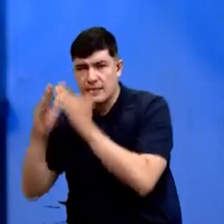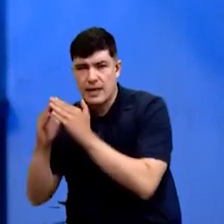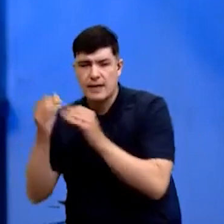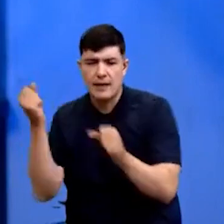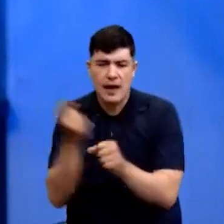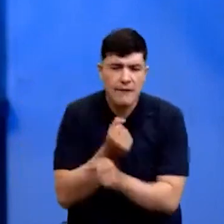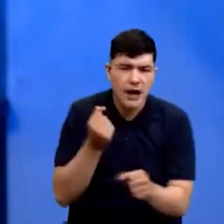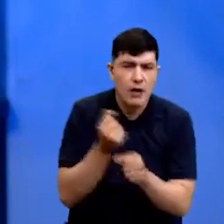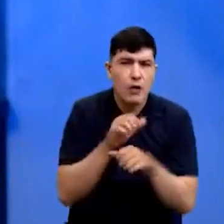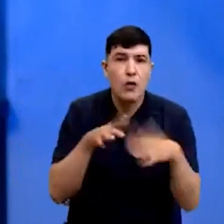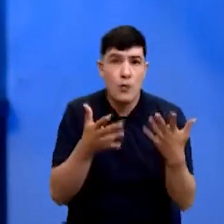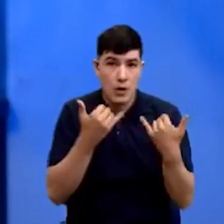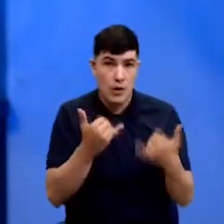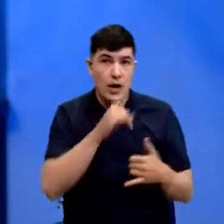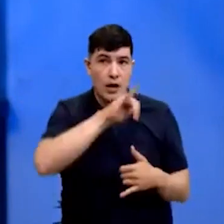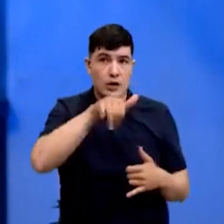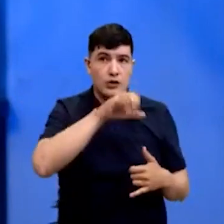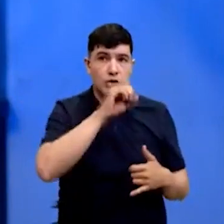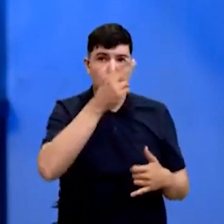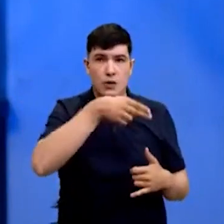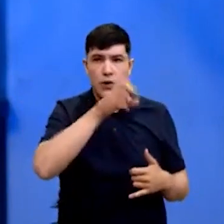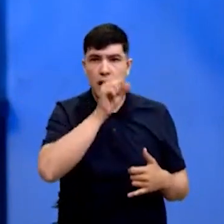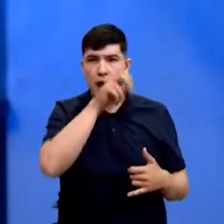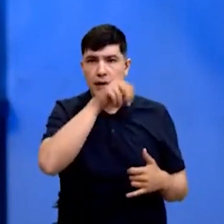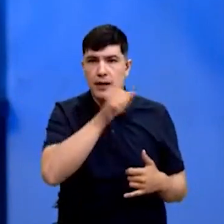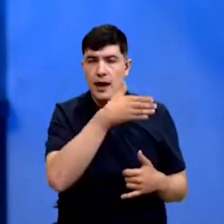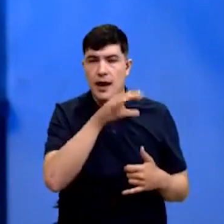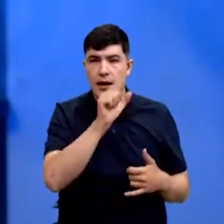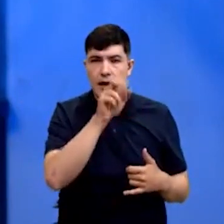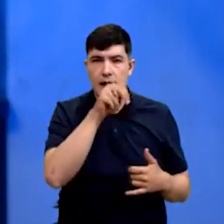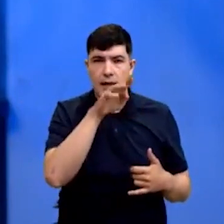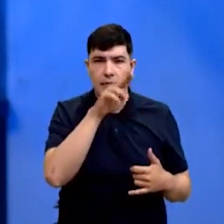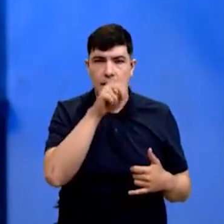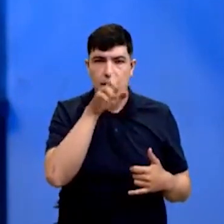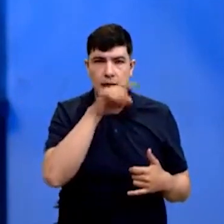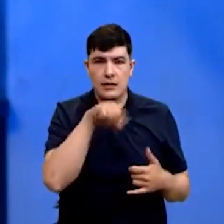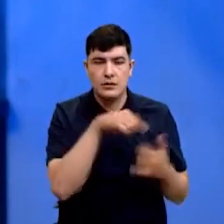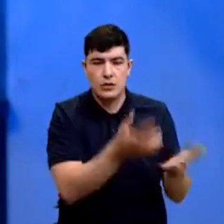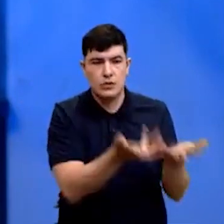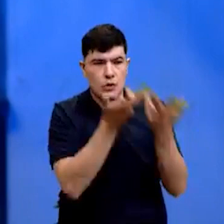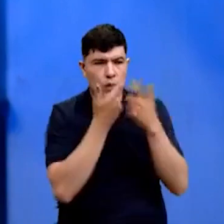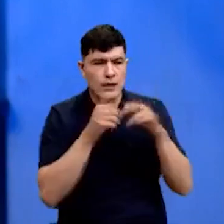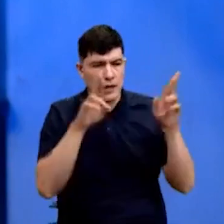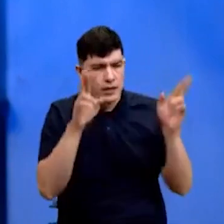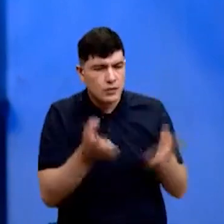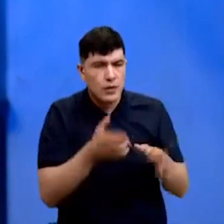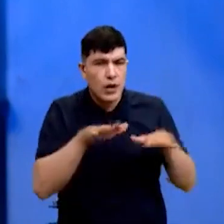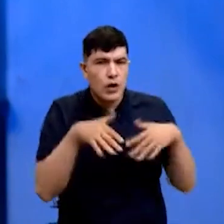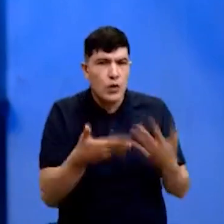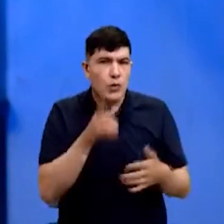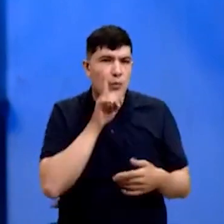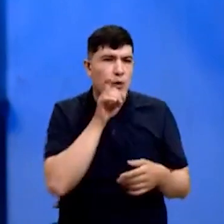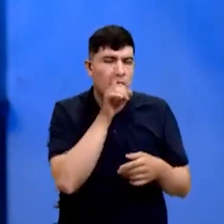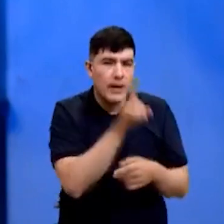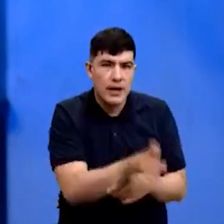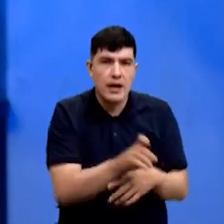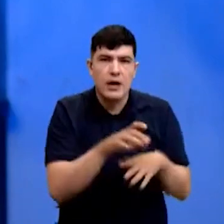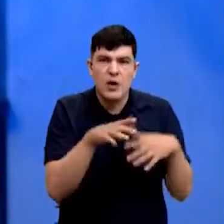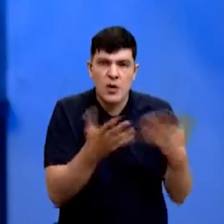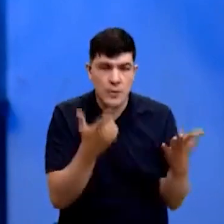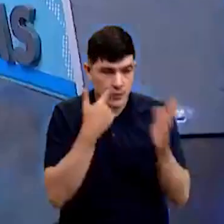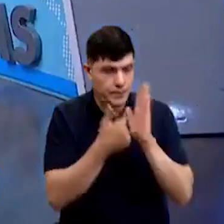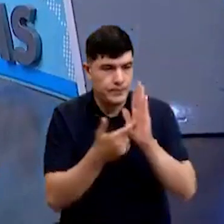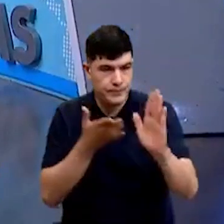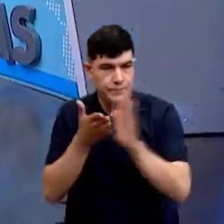con Joana Cárdenas para contarnos cómo va ese balance de Bucaramanga, cómo vamos. ¿Cómo vamos, doctora Joana? Muy